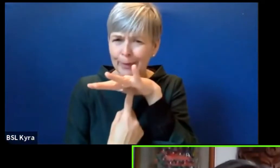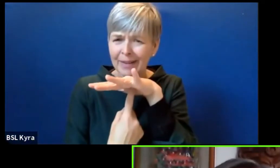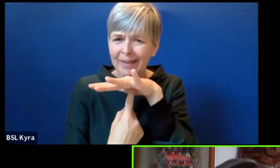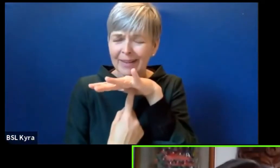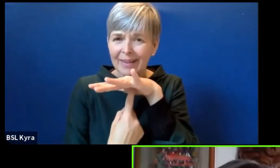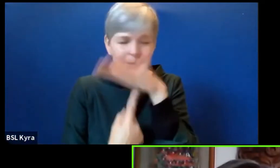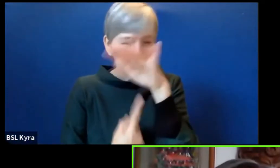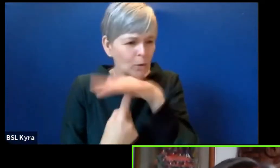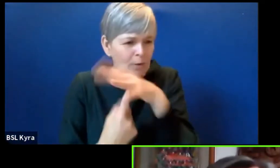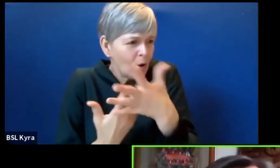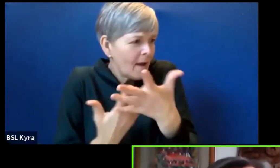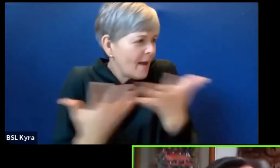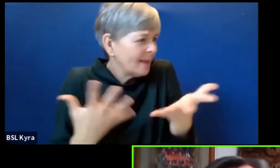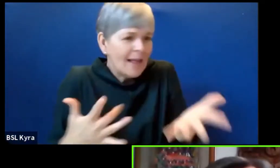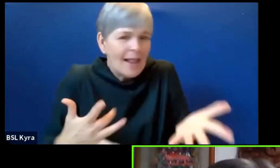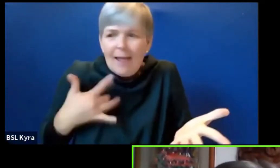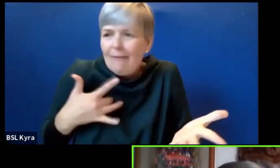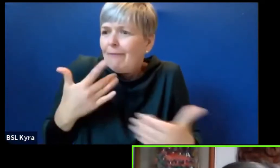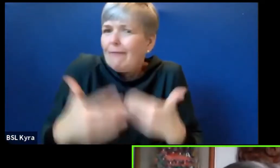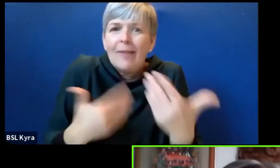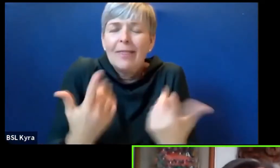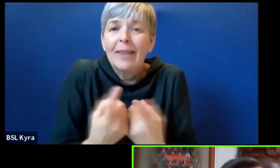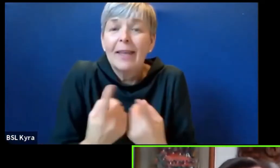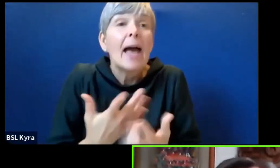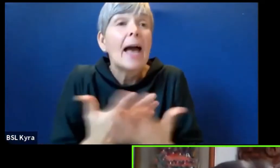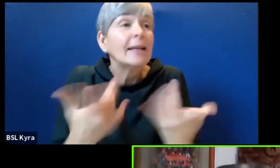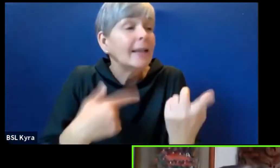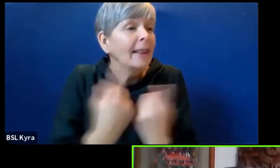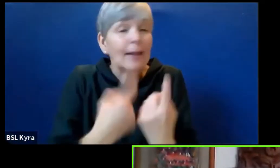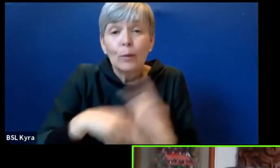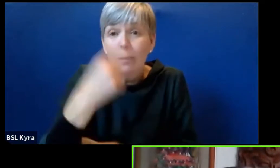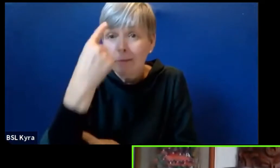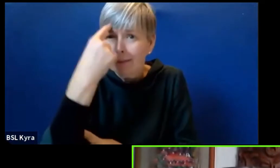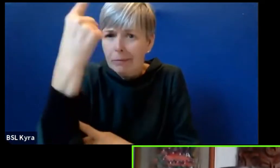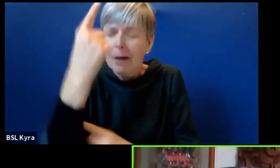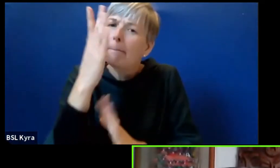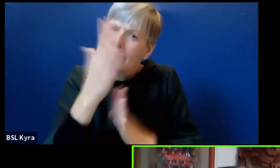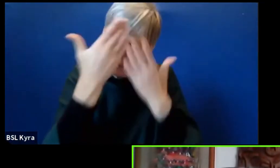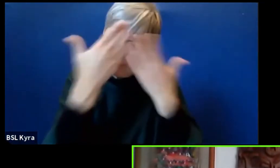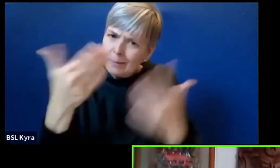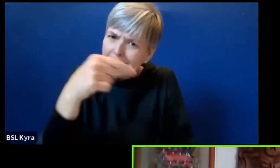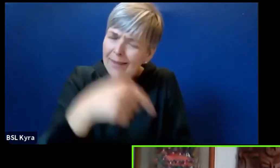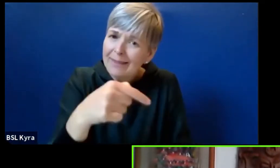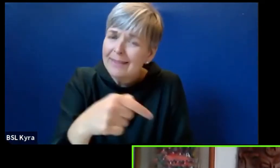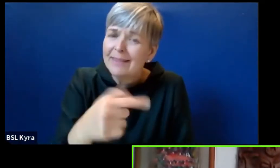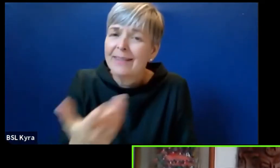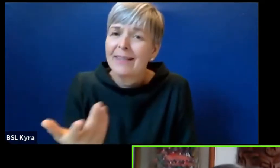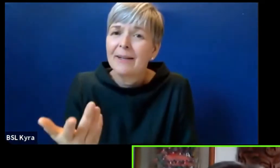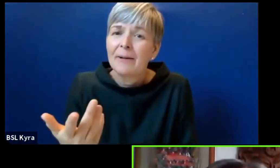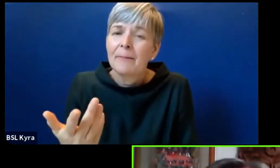Y por lo tanto, desde allí nosotros planteamos una transición post-extractivista